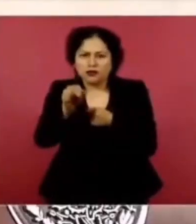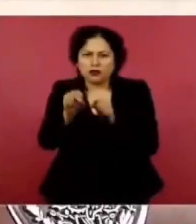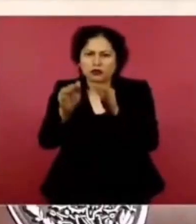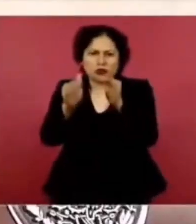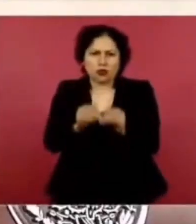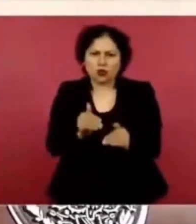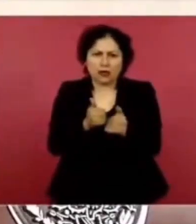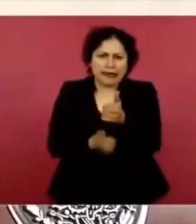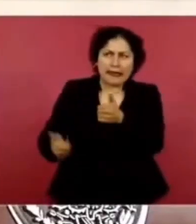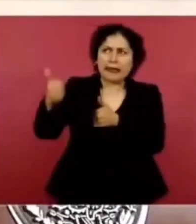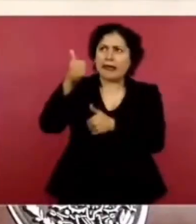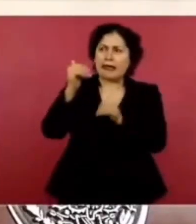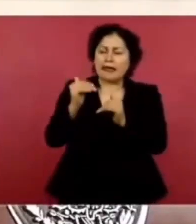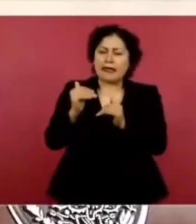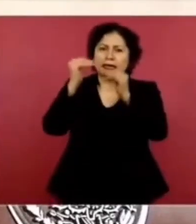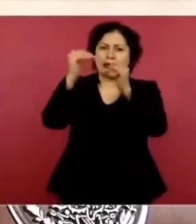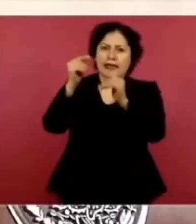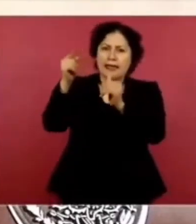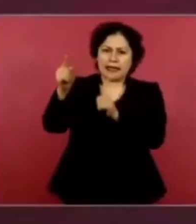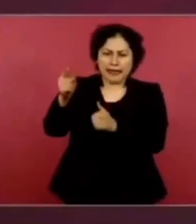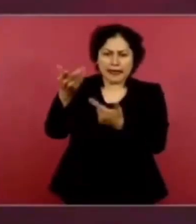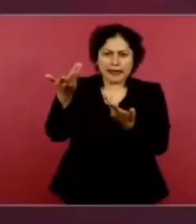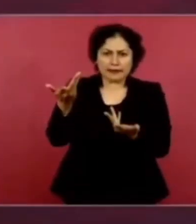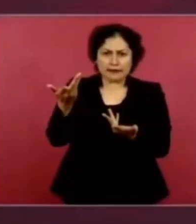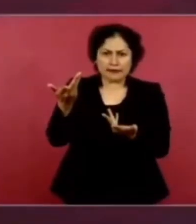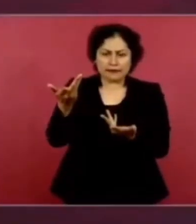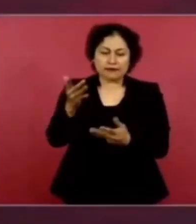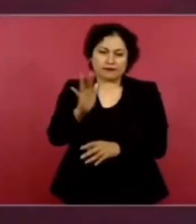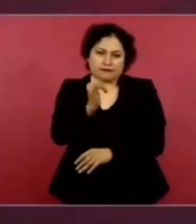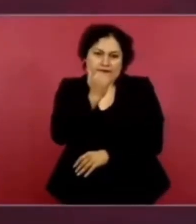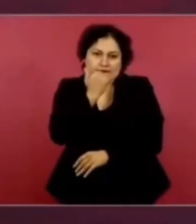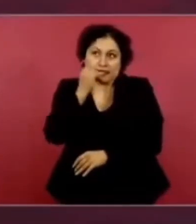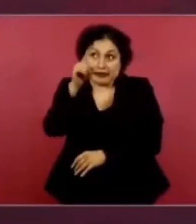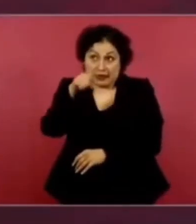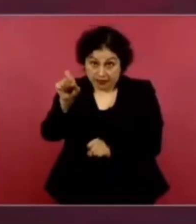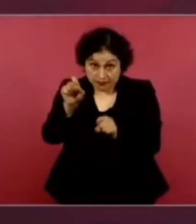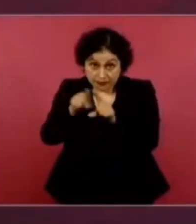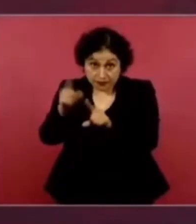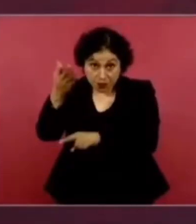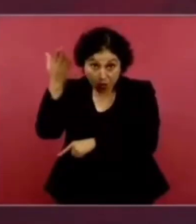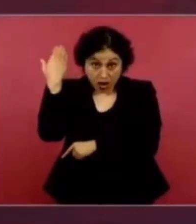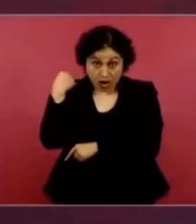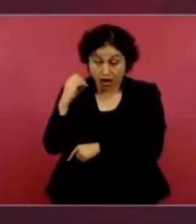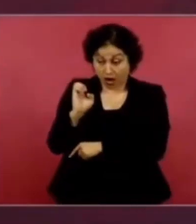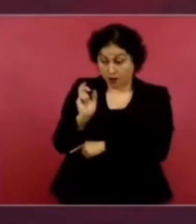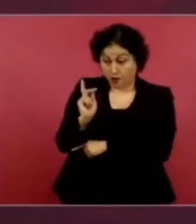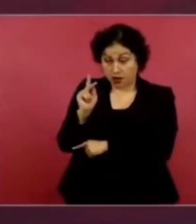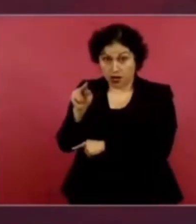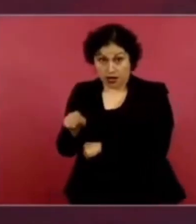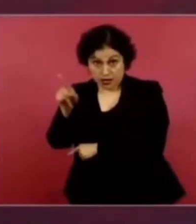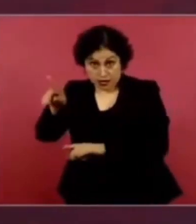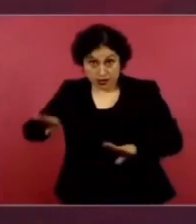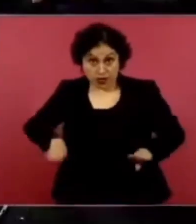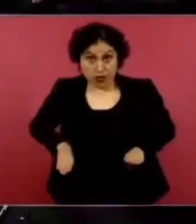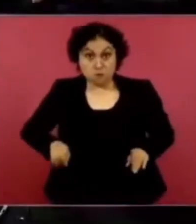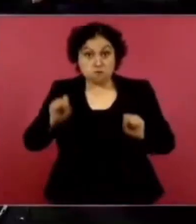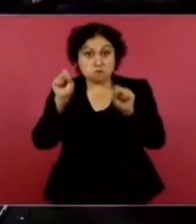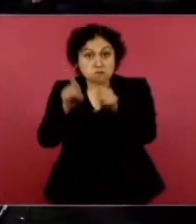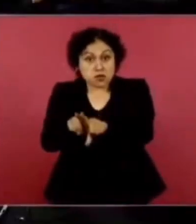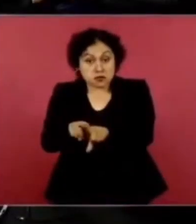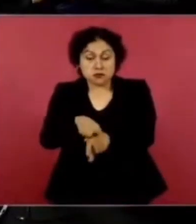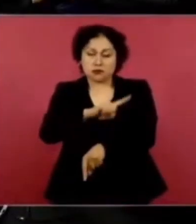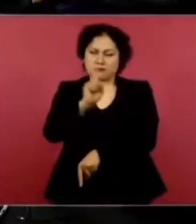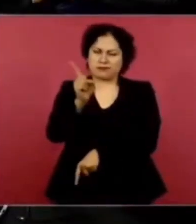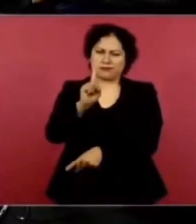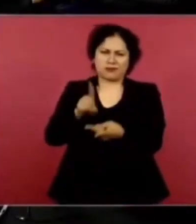tenían con el licenciado Peña Nieto, ni con Calderón,